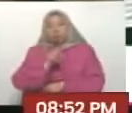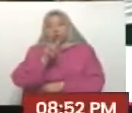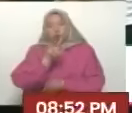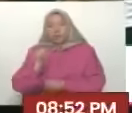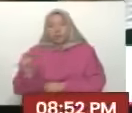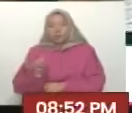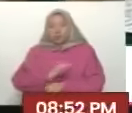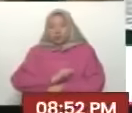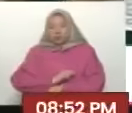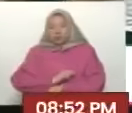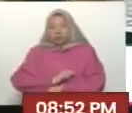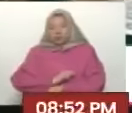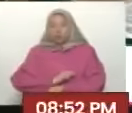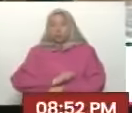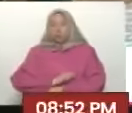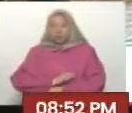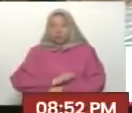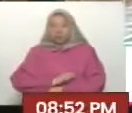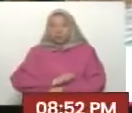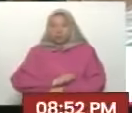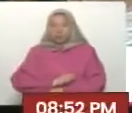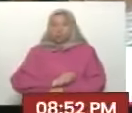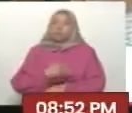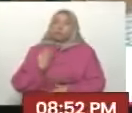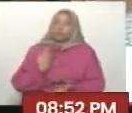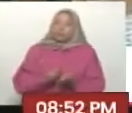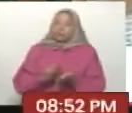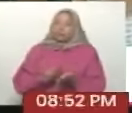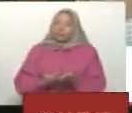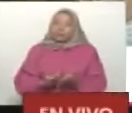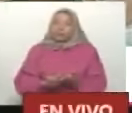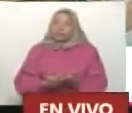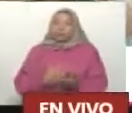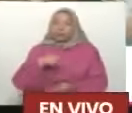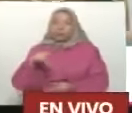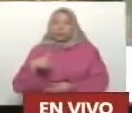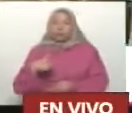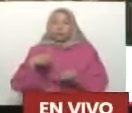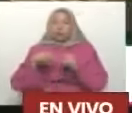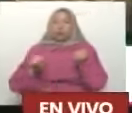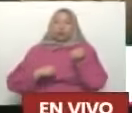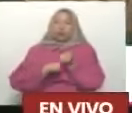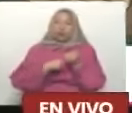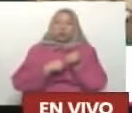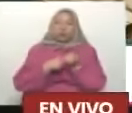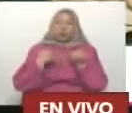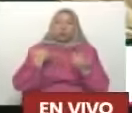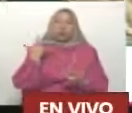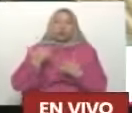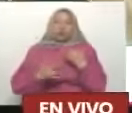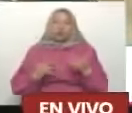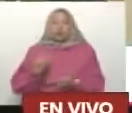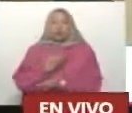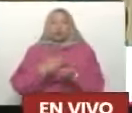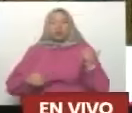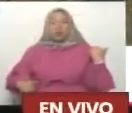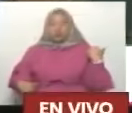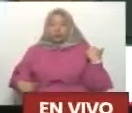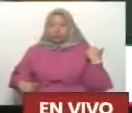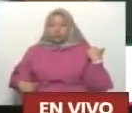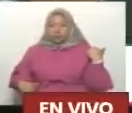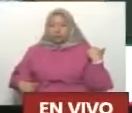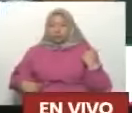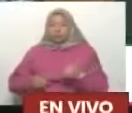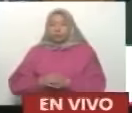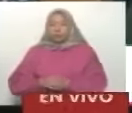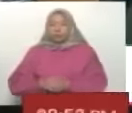meses. Ya con credenciar en mano, a Dios gracias, por todo el apoyo que usted nos ha dado, presidente, y de